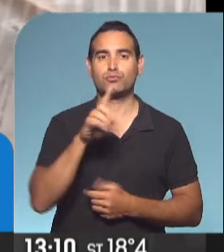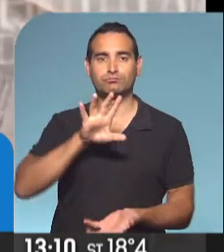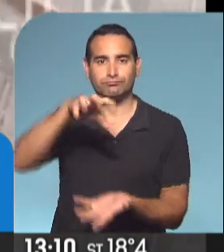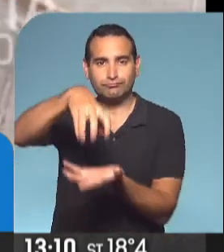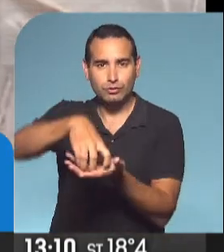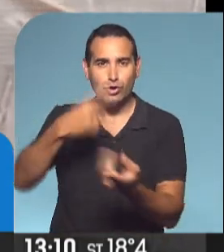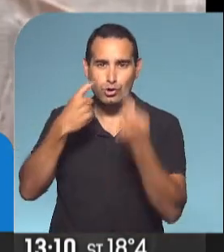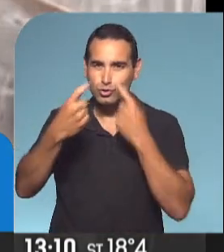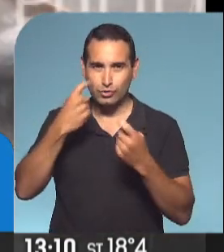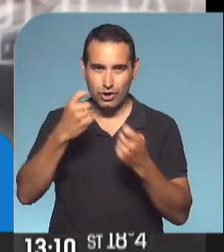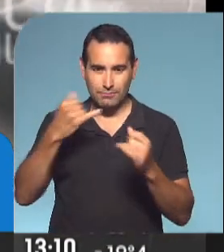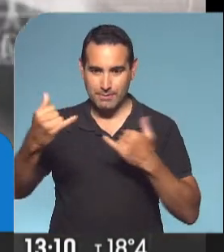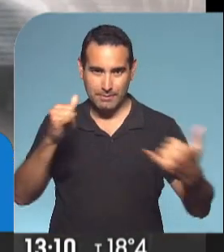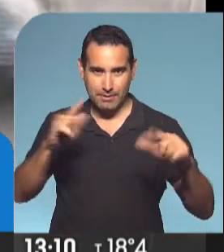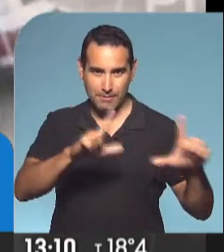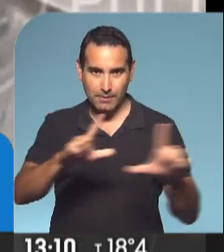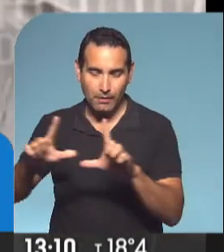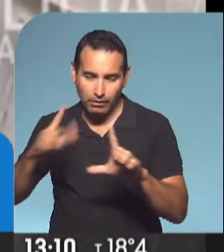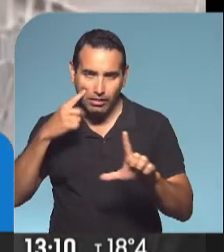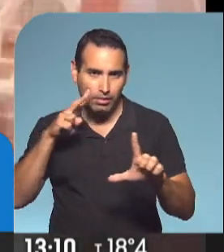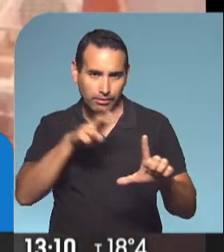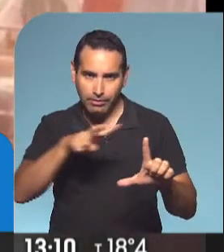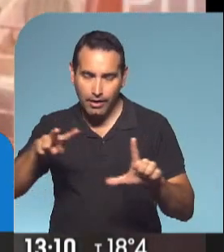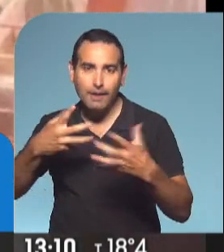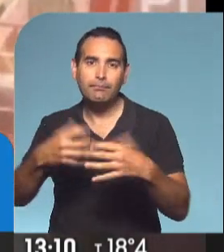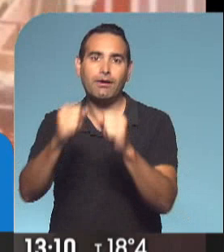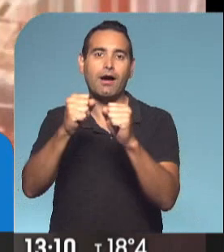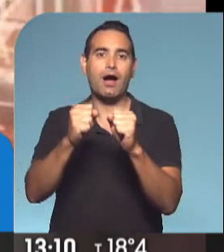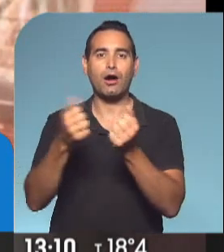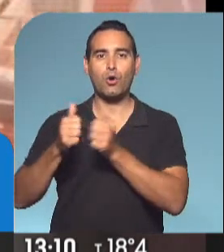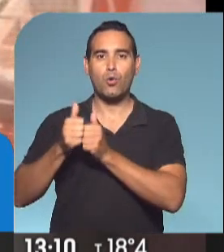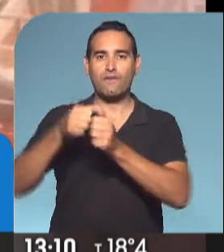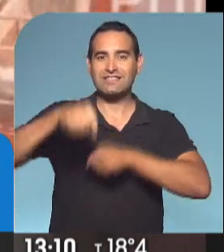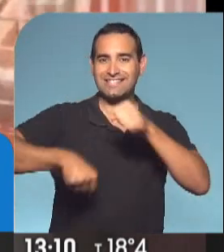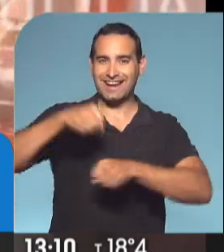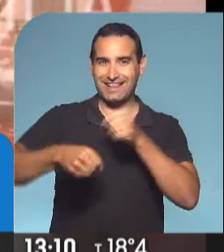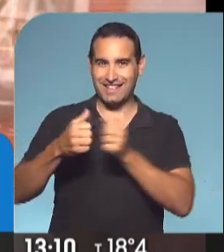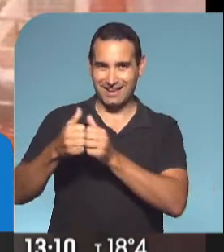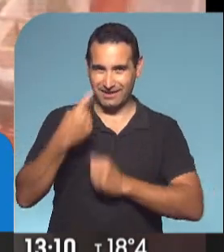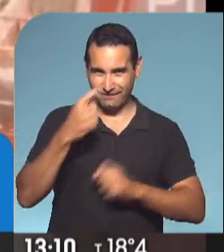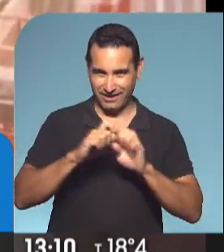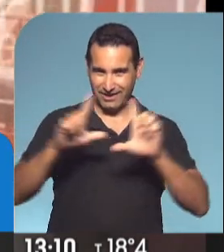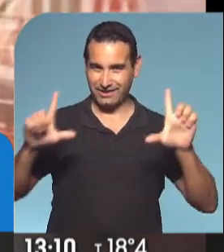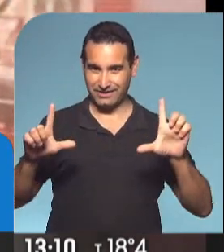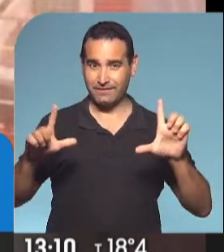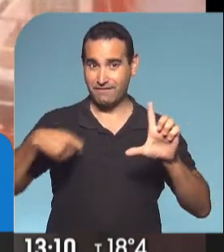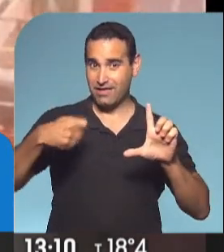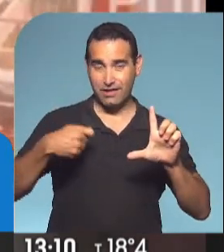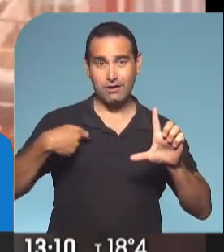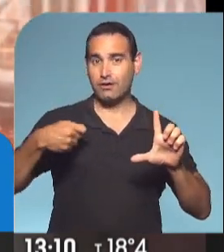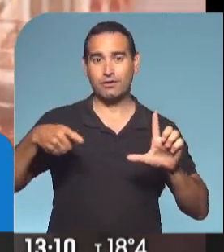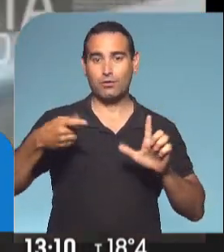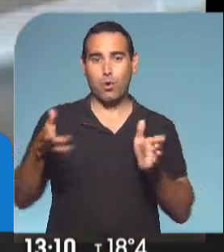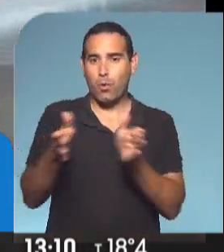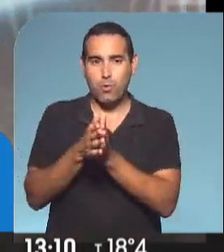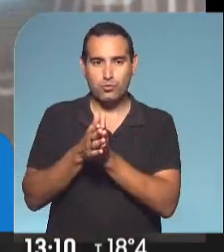monitoreo urbano, donde detectan que se van juntos con la bicicleta, como lo pueden ver aquí atrás al video, todo el recorrido